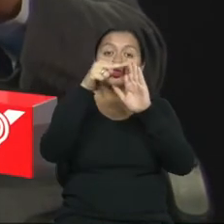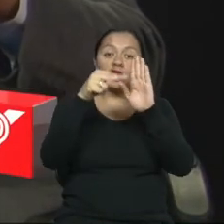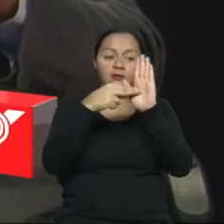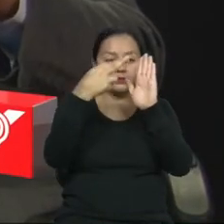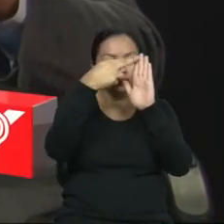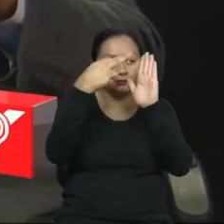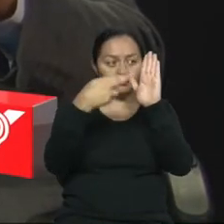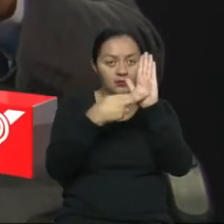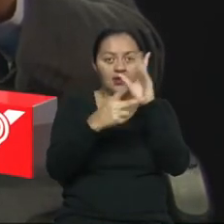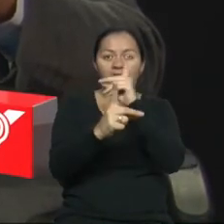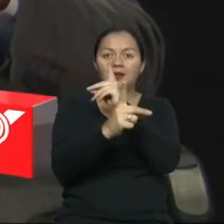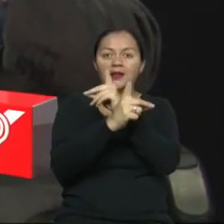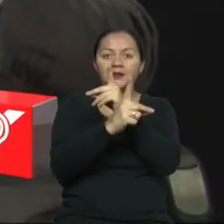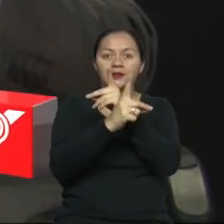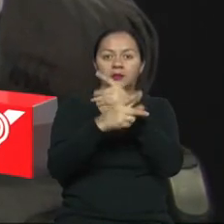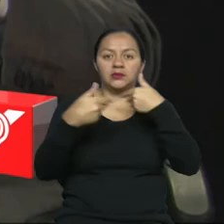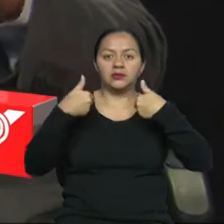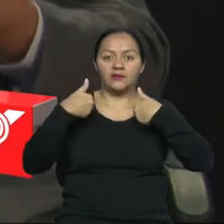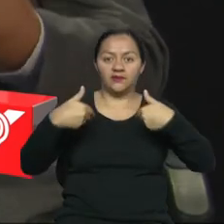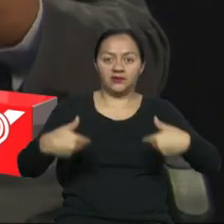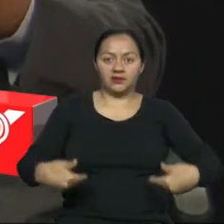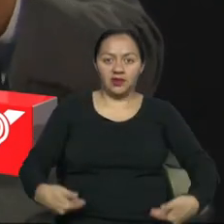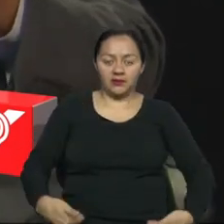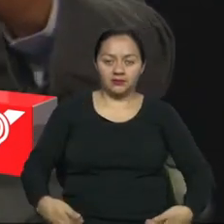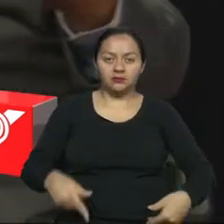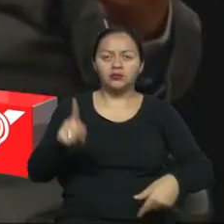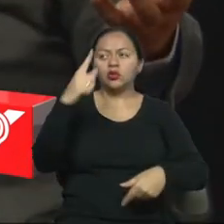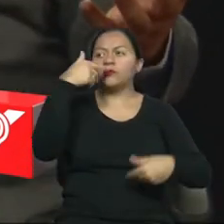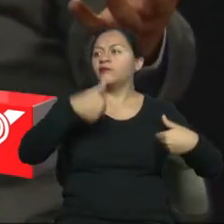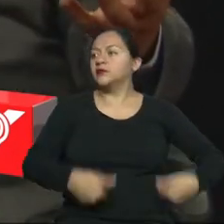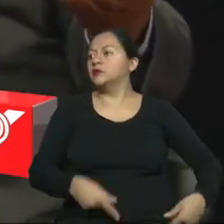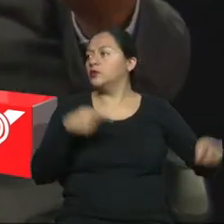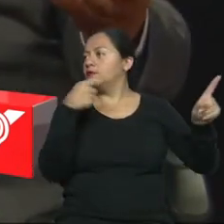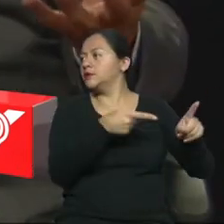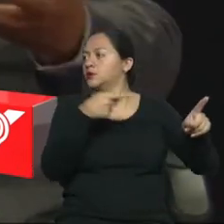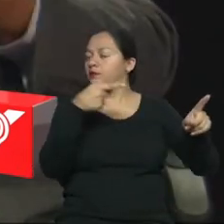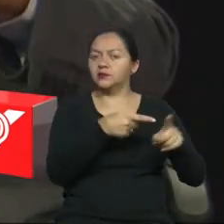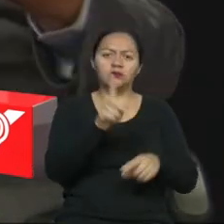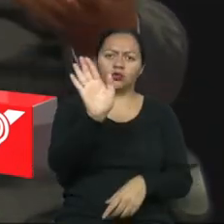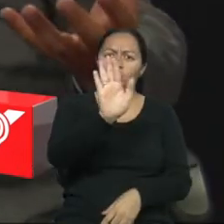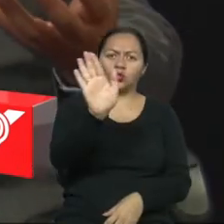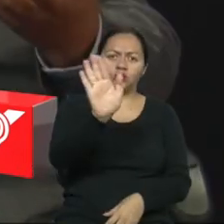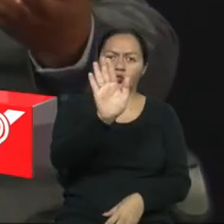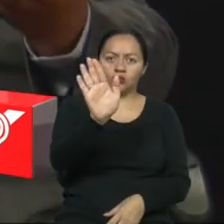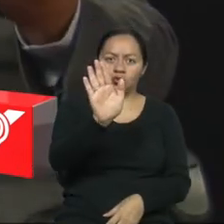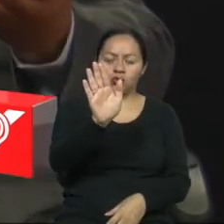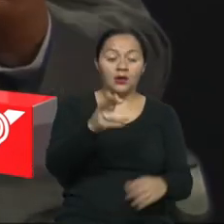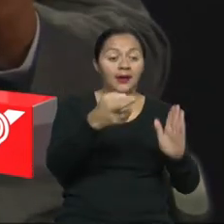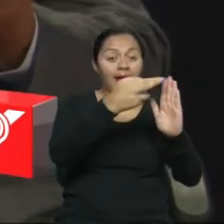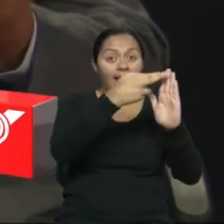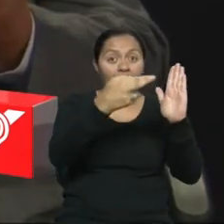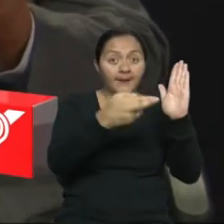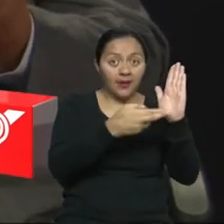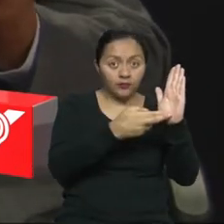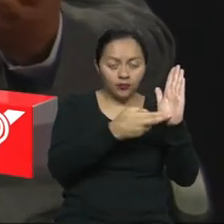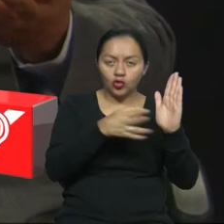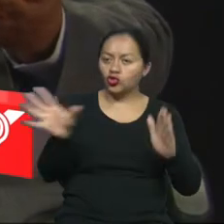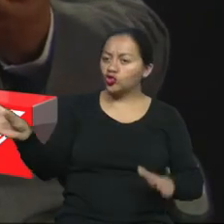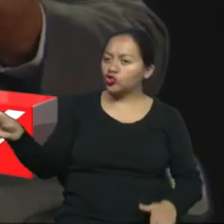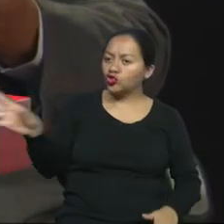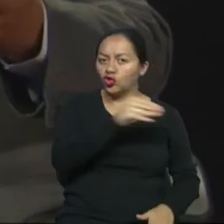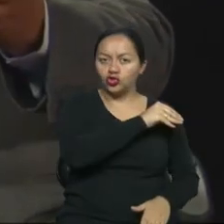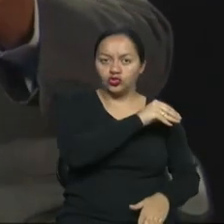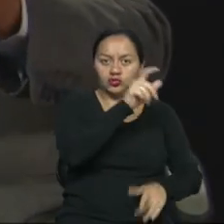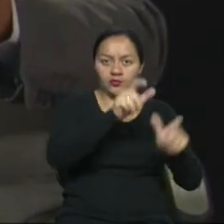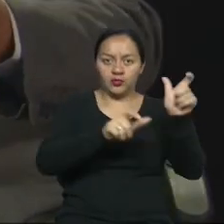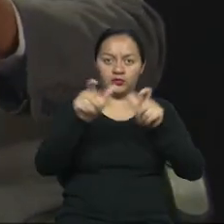hechas para discapacidad física. No es así. Las normas permiten y facilitan el uso de todas las personas. Voy a dar